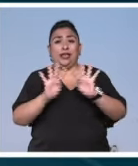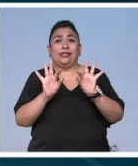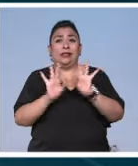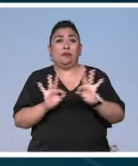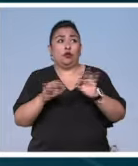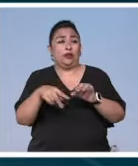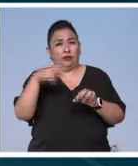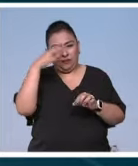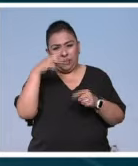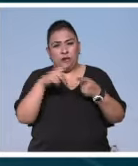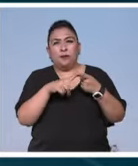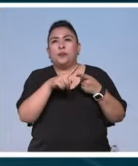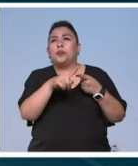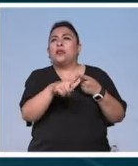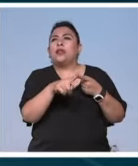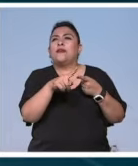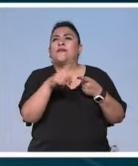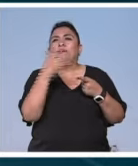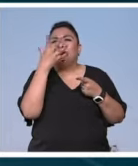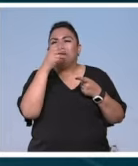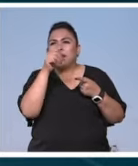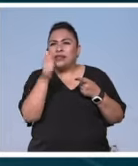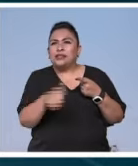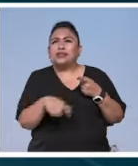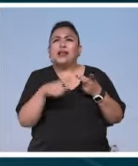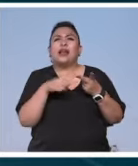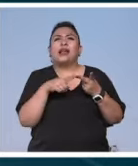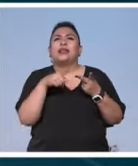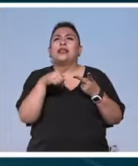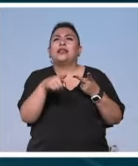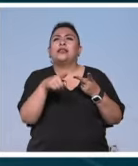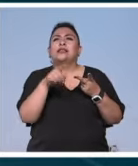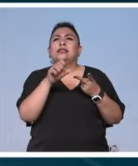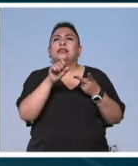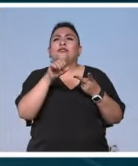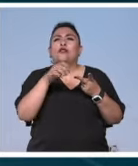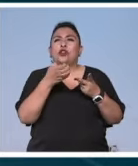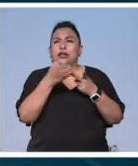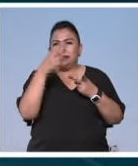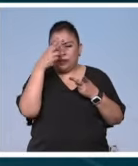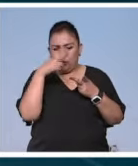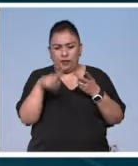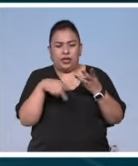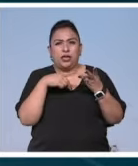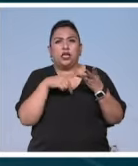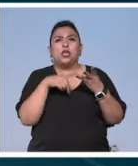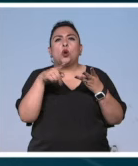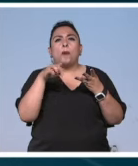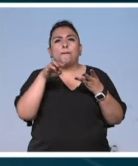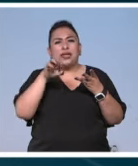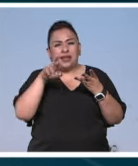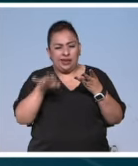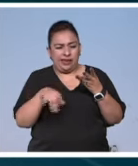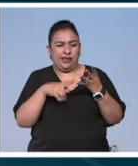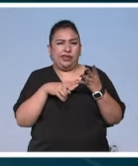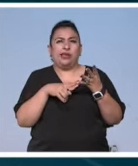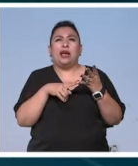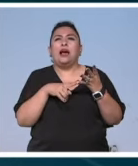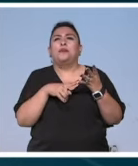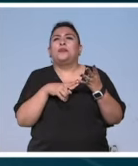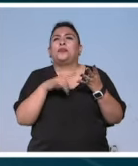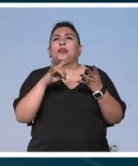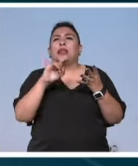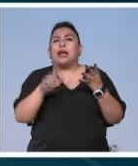de este país como la Orquesta de Ópera de Villas Artes la Orquesta Sinfónica del Estado de México la Orquesta Sinfónica de Minería la Orquesta